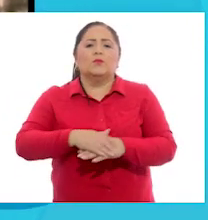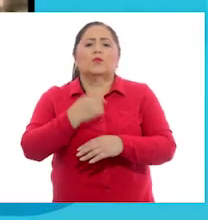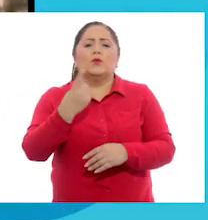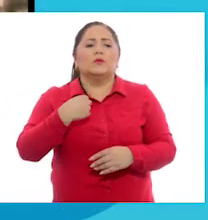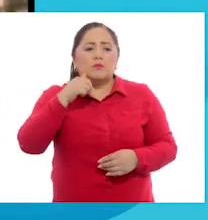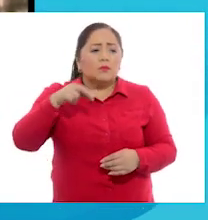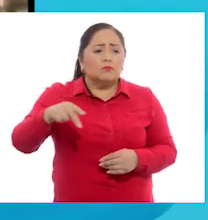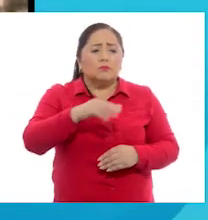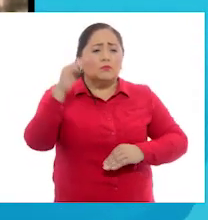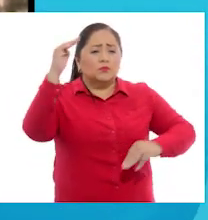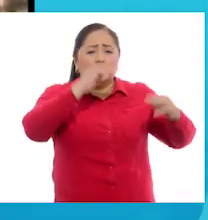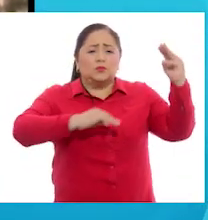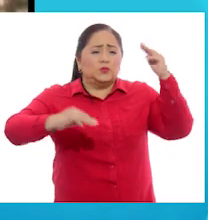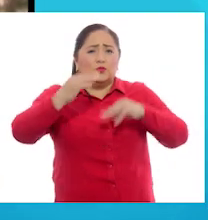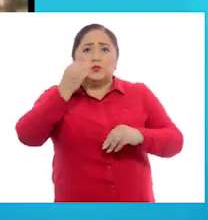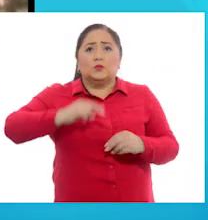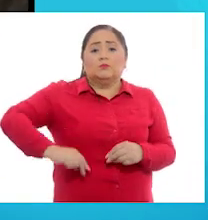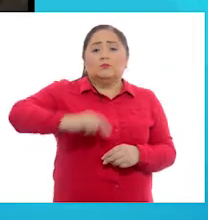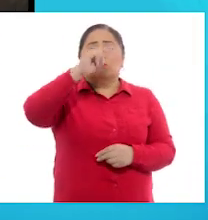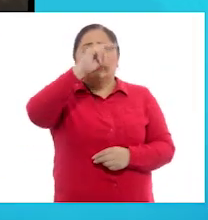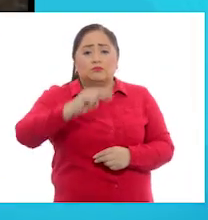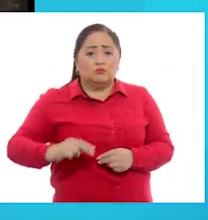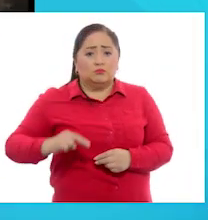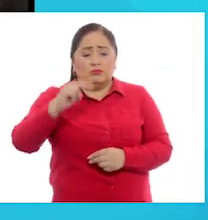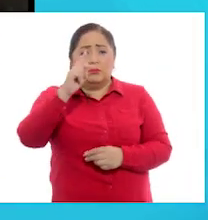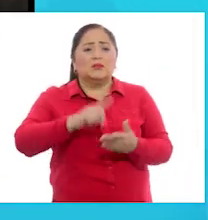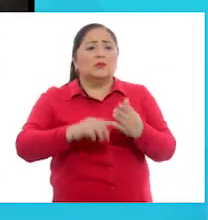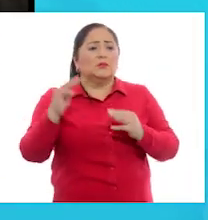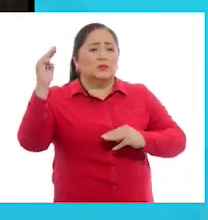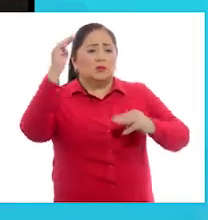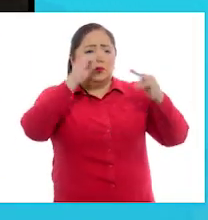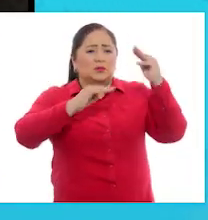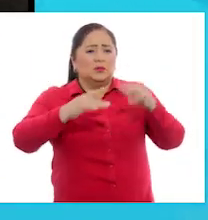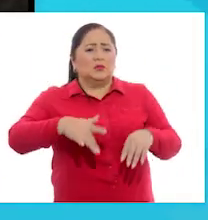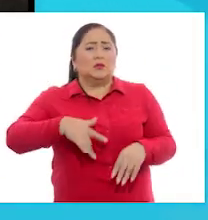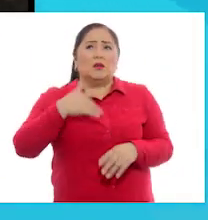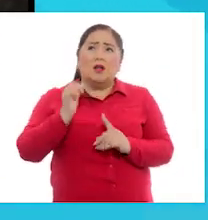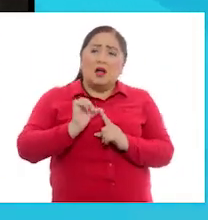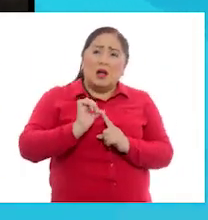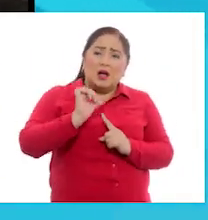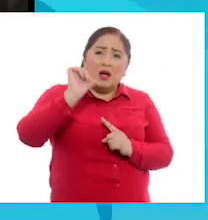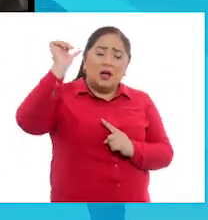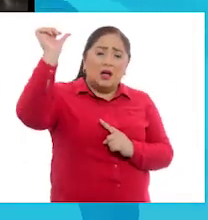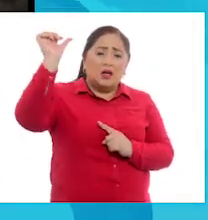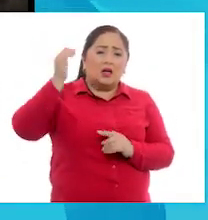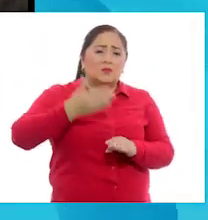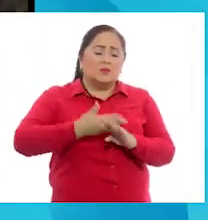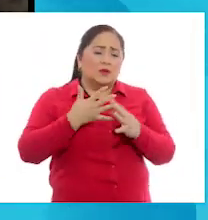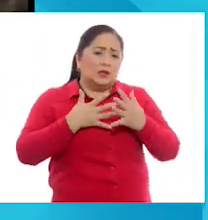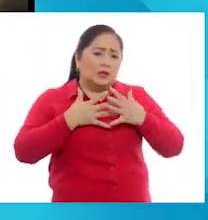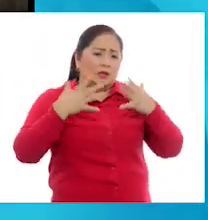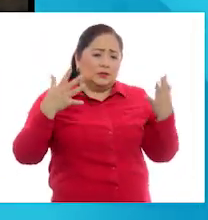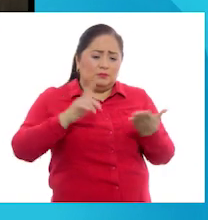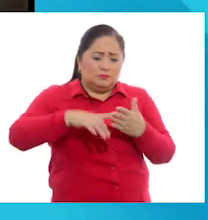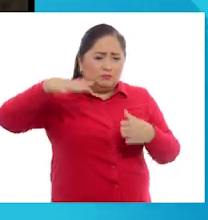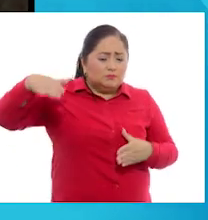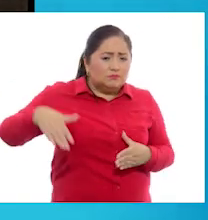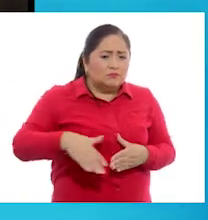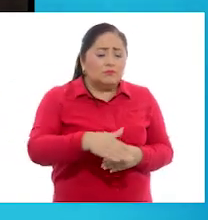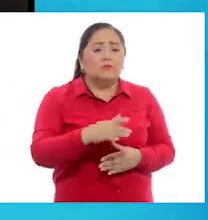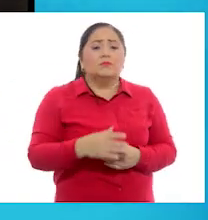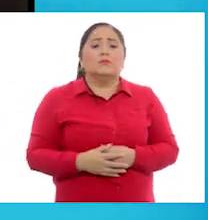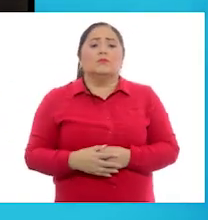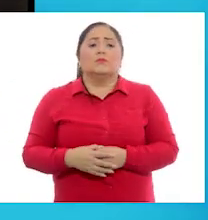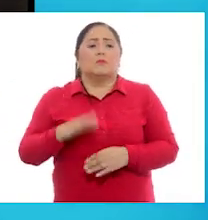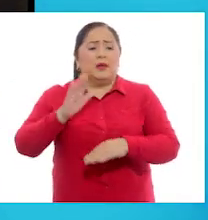por las montañas mucho y subimos y bajamos. Las montañas de aquí son muy altas, unas grandes barrancas, las